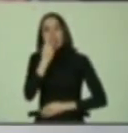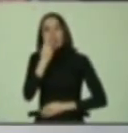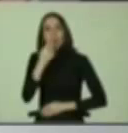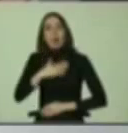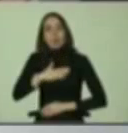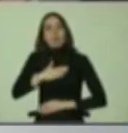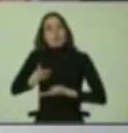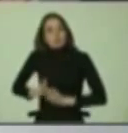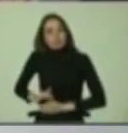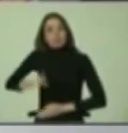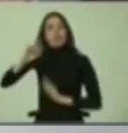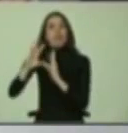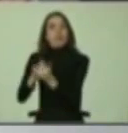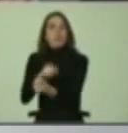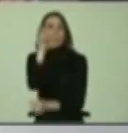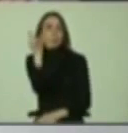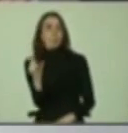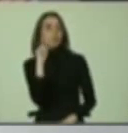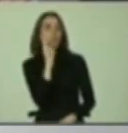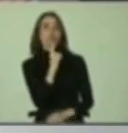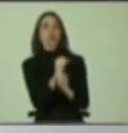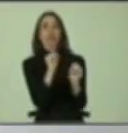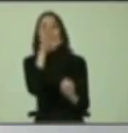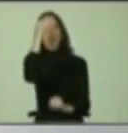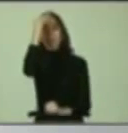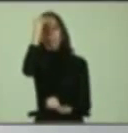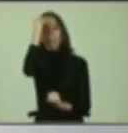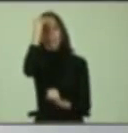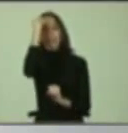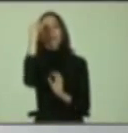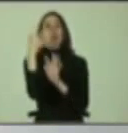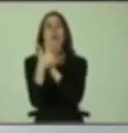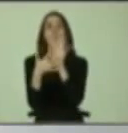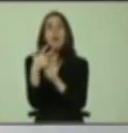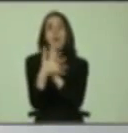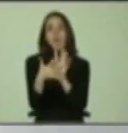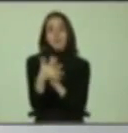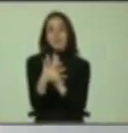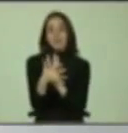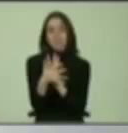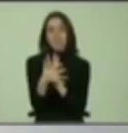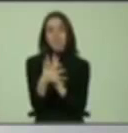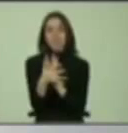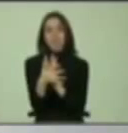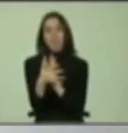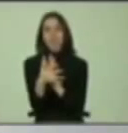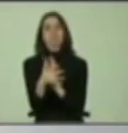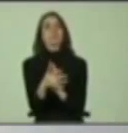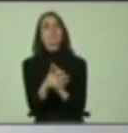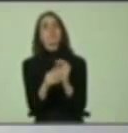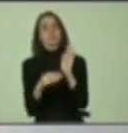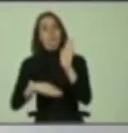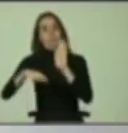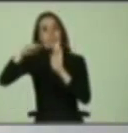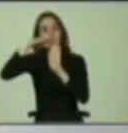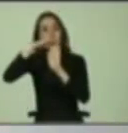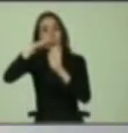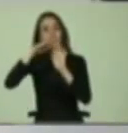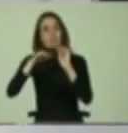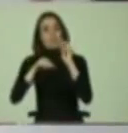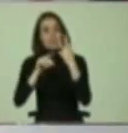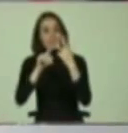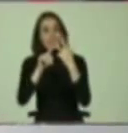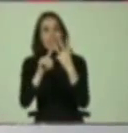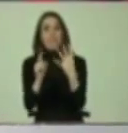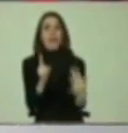o una persona sorda no pueda aprender el lenguaje de señas. Y luego estaría la inclusión, que a